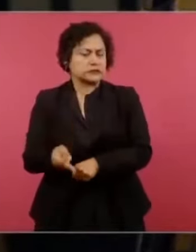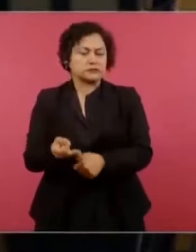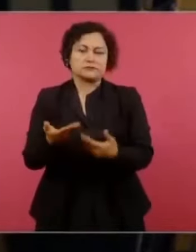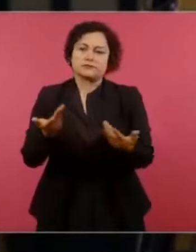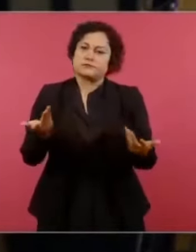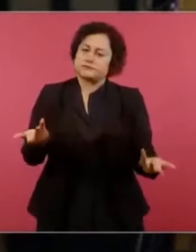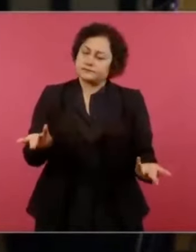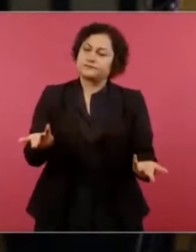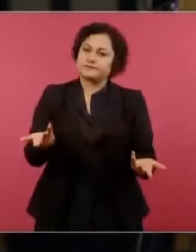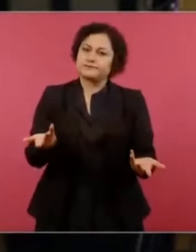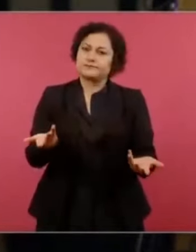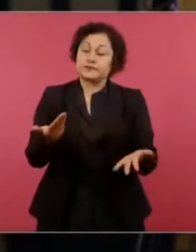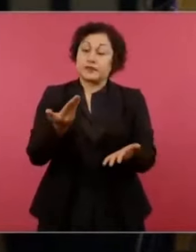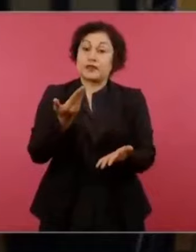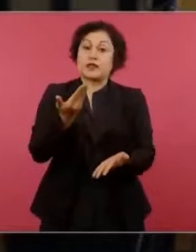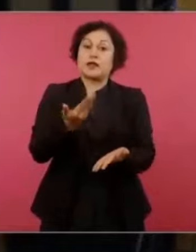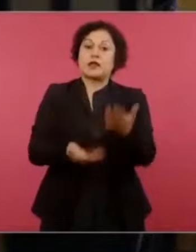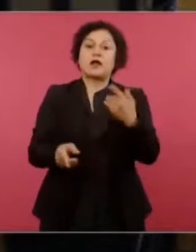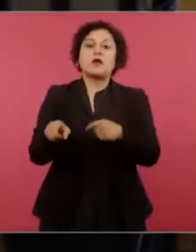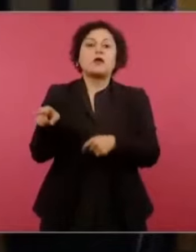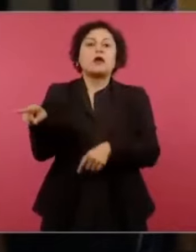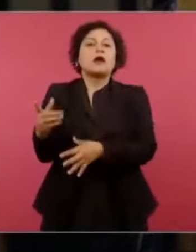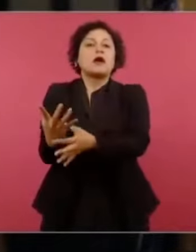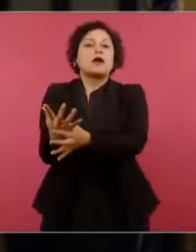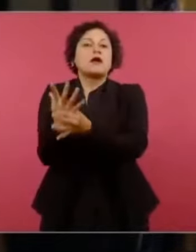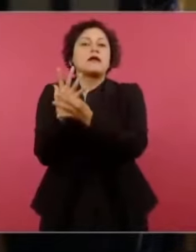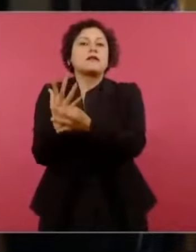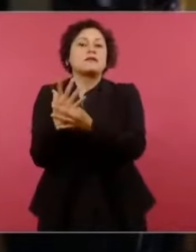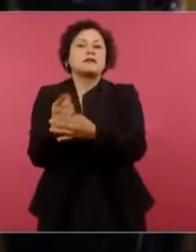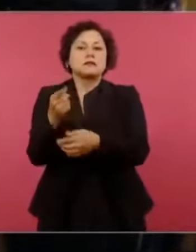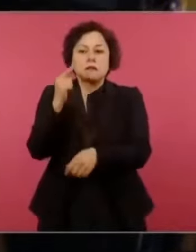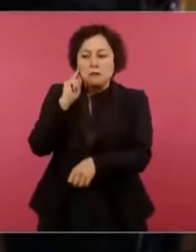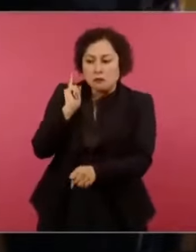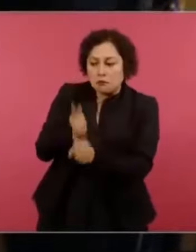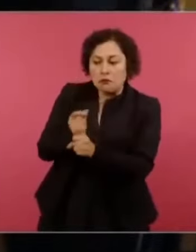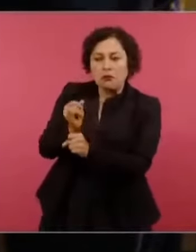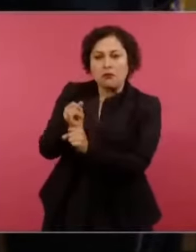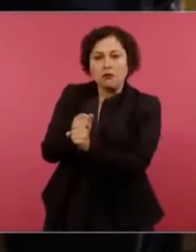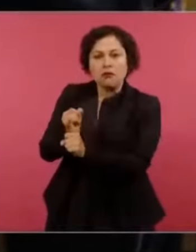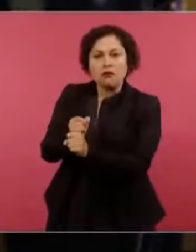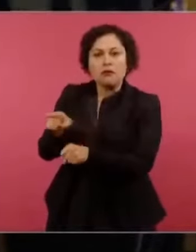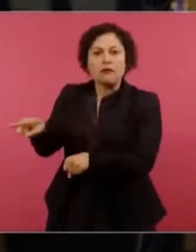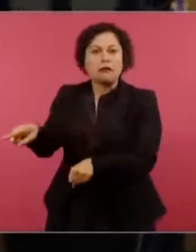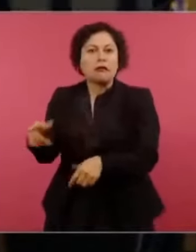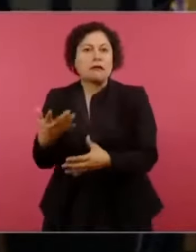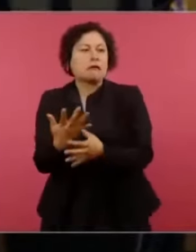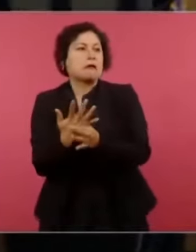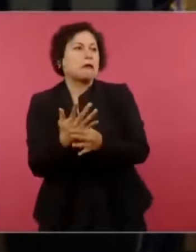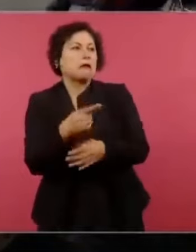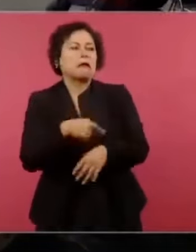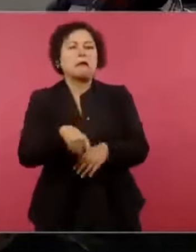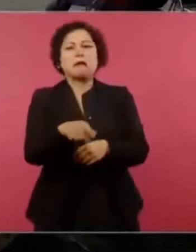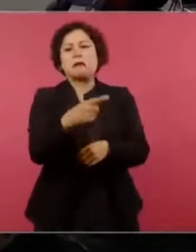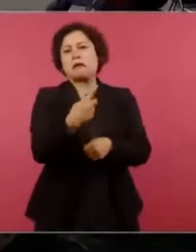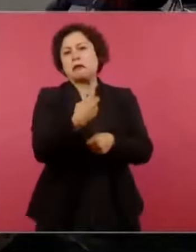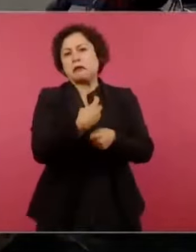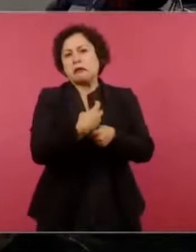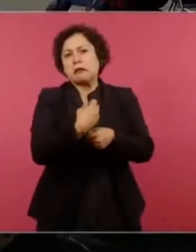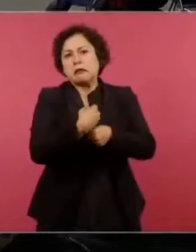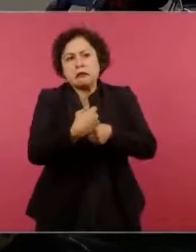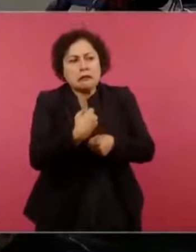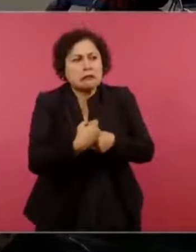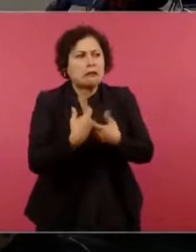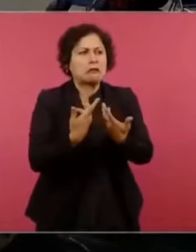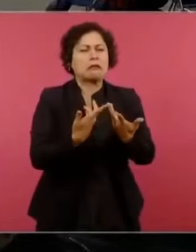están diciendo ellos es persecución política, cuando en realidad hay pruebas de los hechos de presunta corrupción,